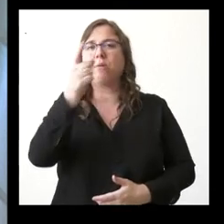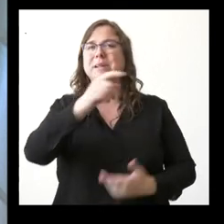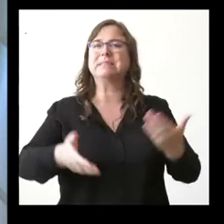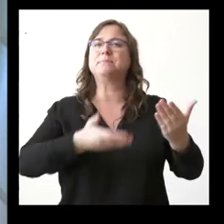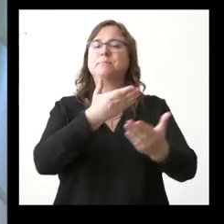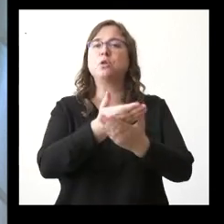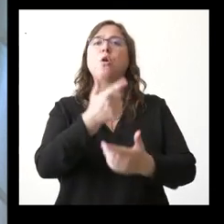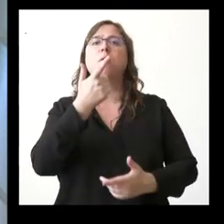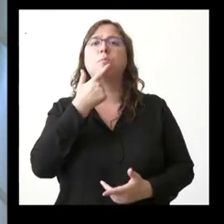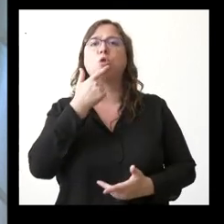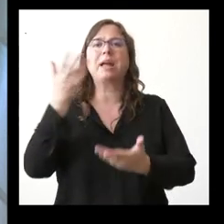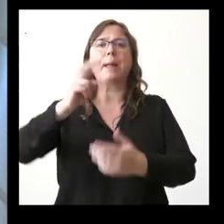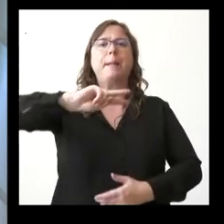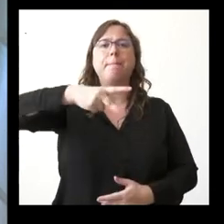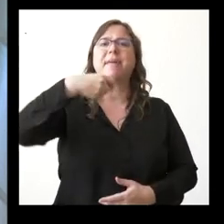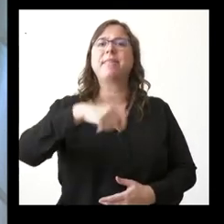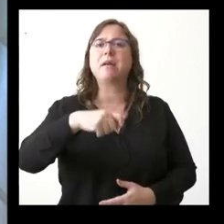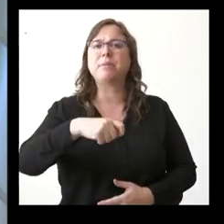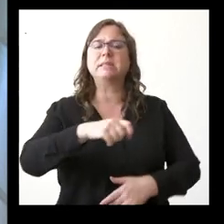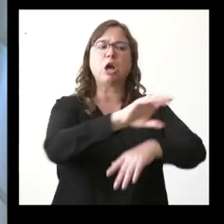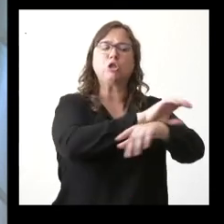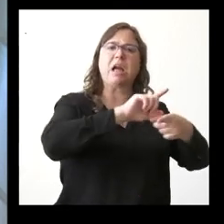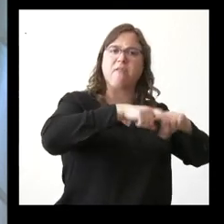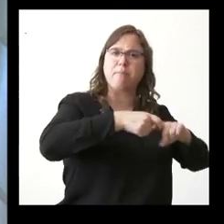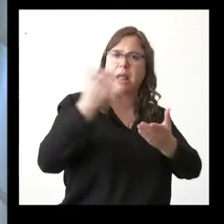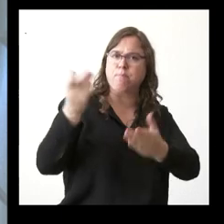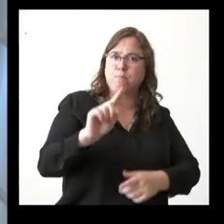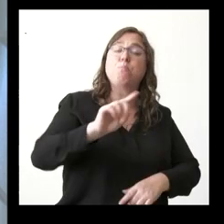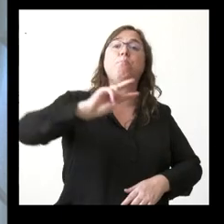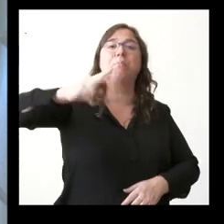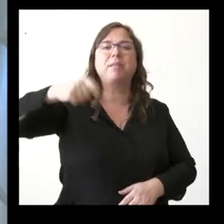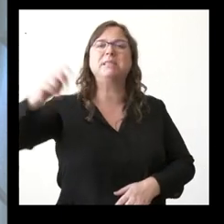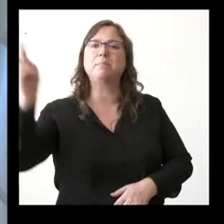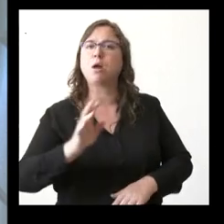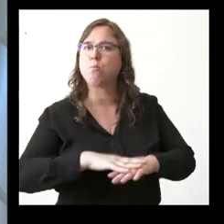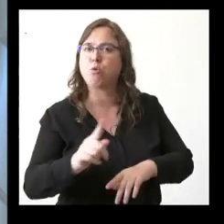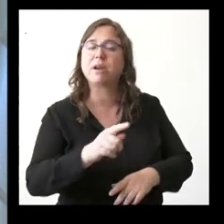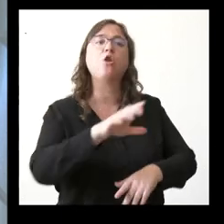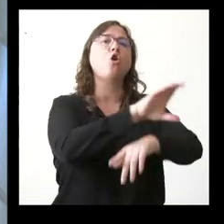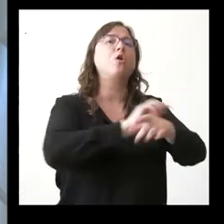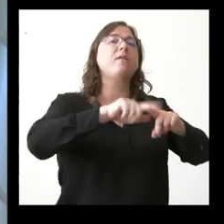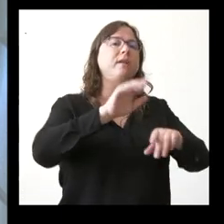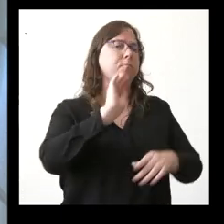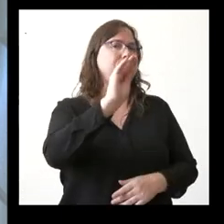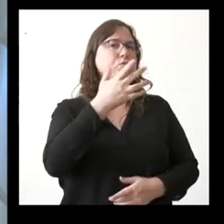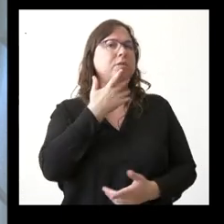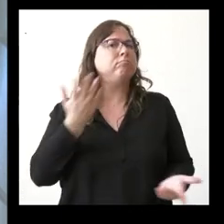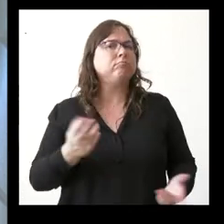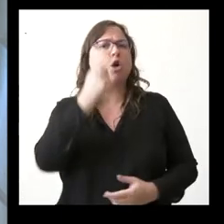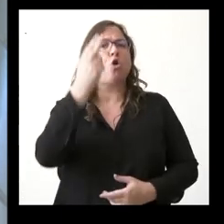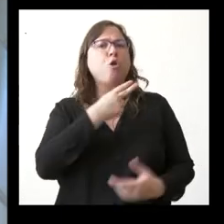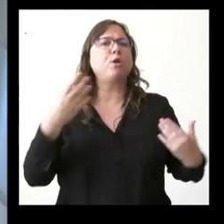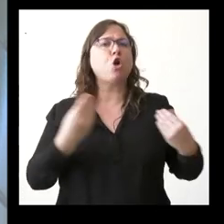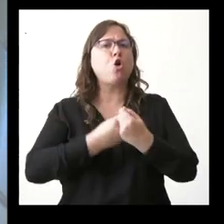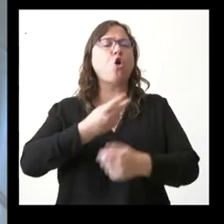vicepresidente y a la consejera de familia ya que está aquí quería aprovechar para preguntarla porque uno de los compromisos del acuerdo con vos es el